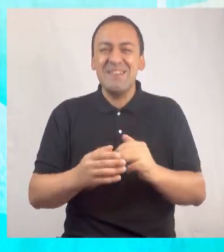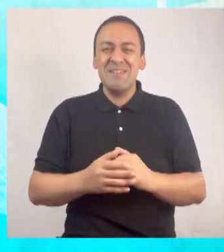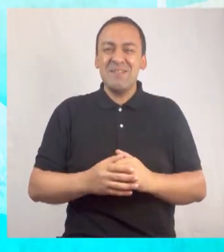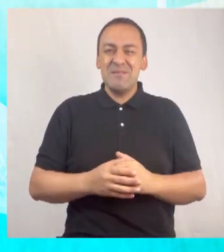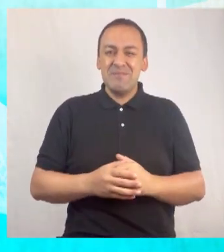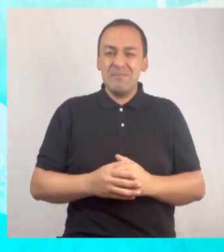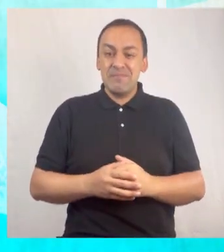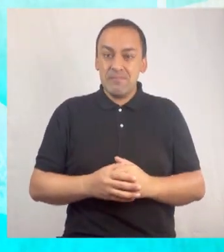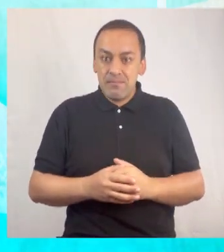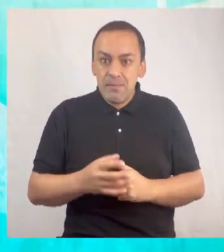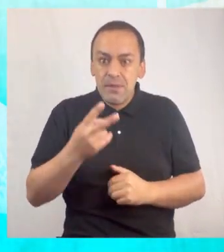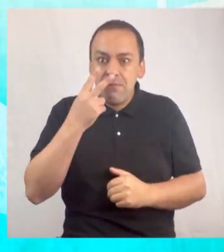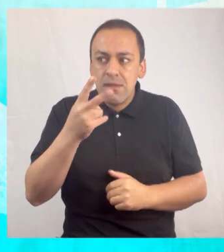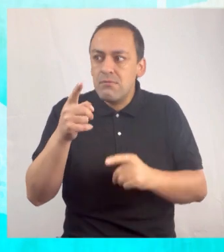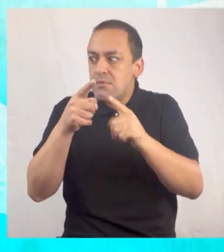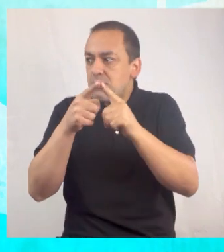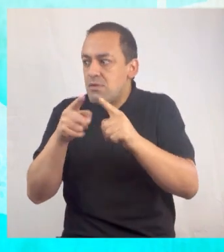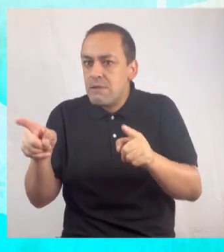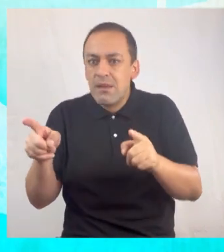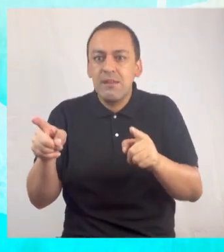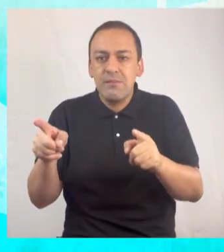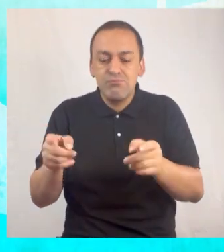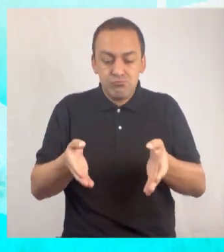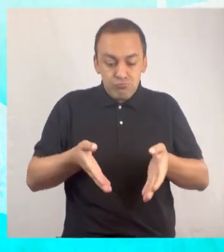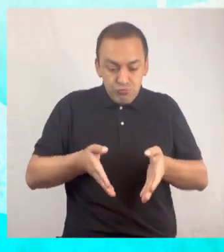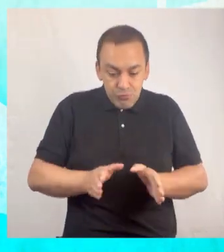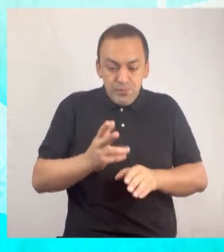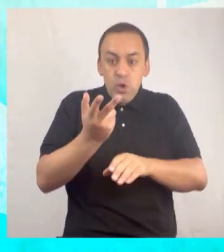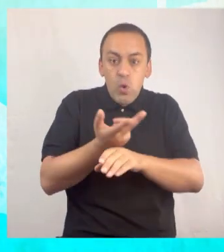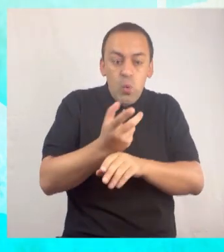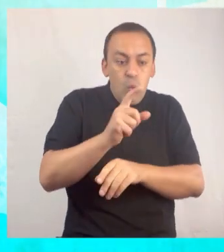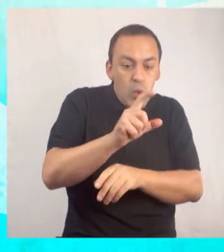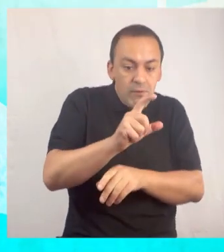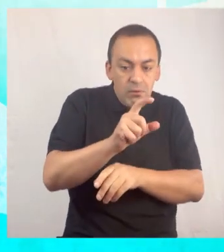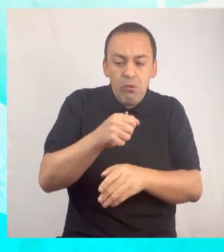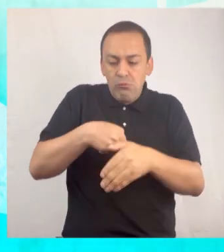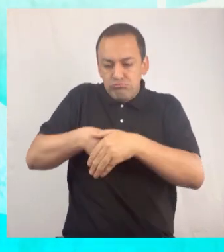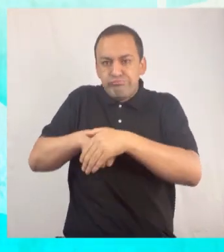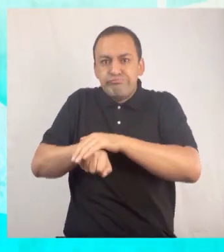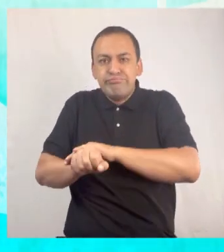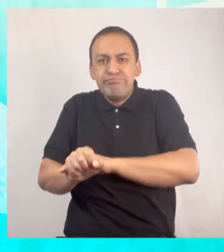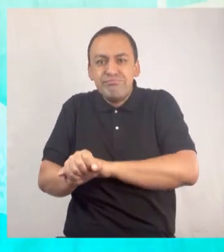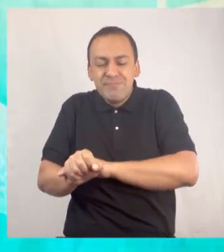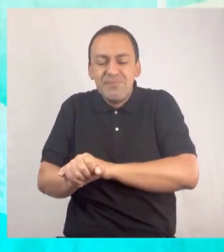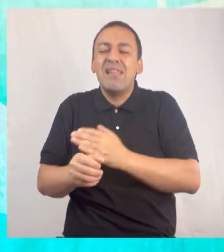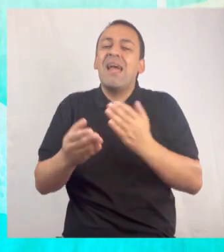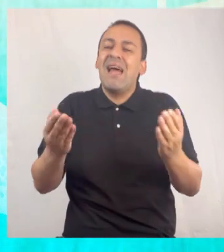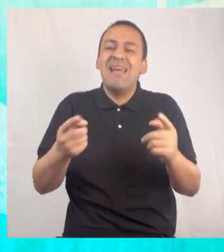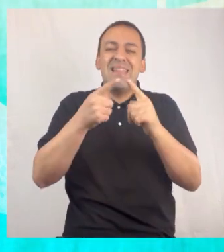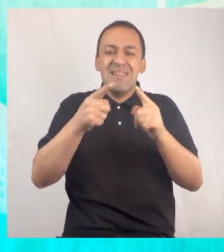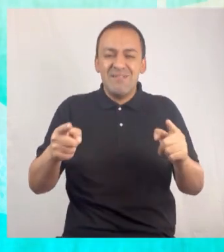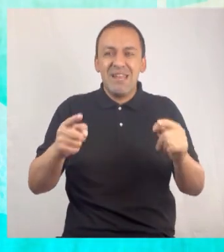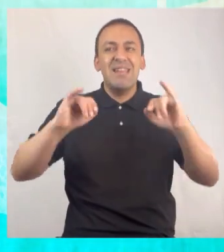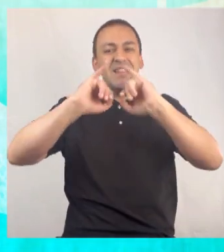es muy divertido. ¿Pueden notar las diferencias? Nacer en un huevo o nacer directo del